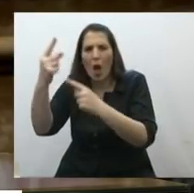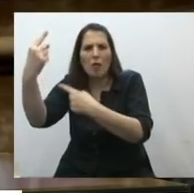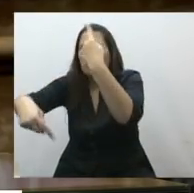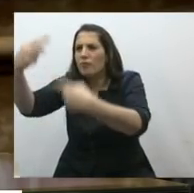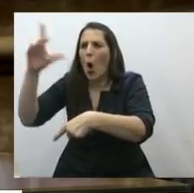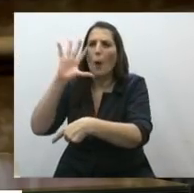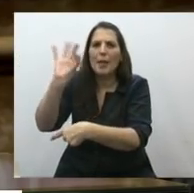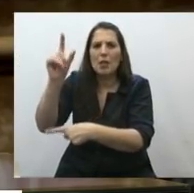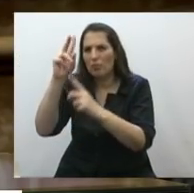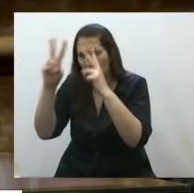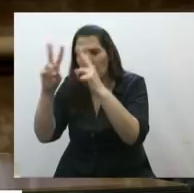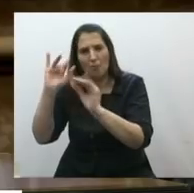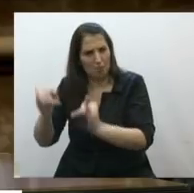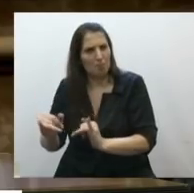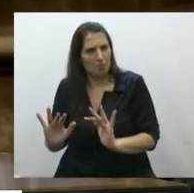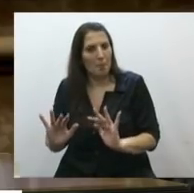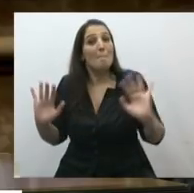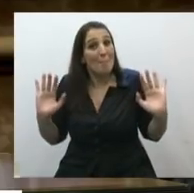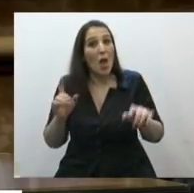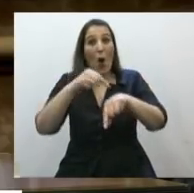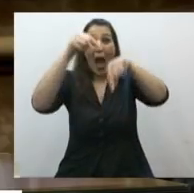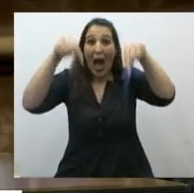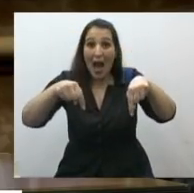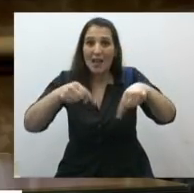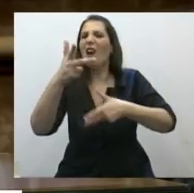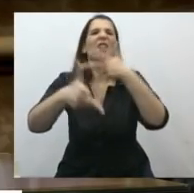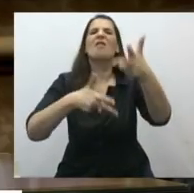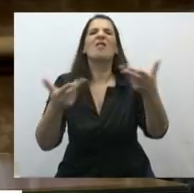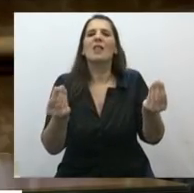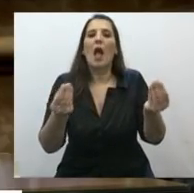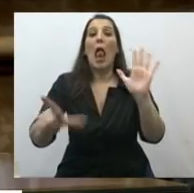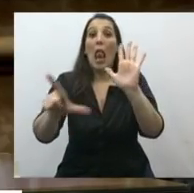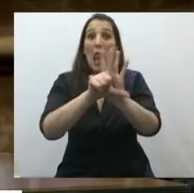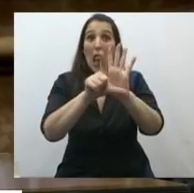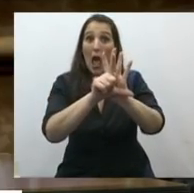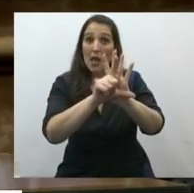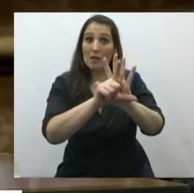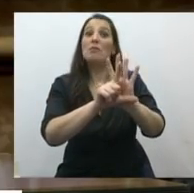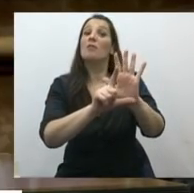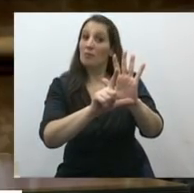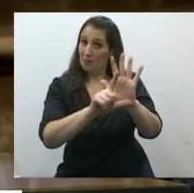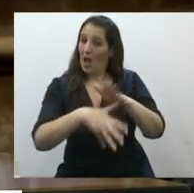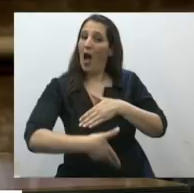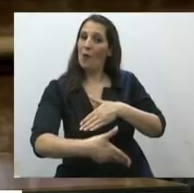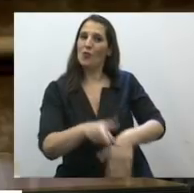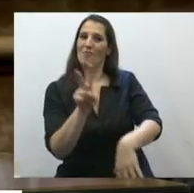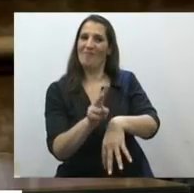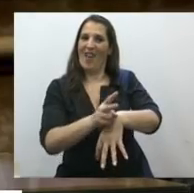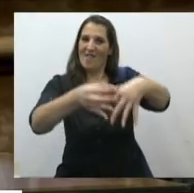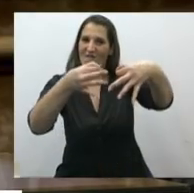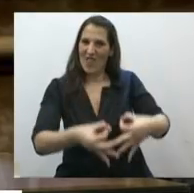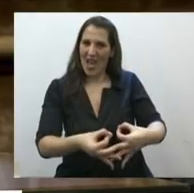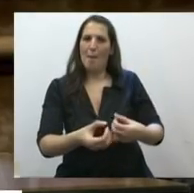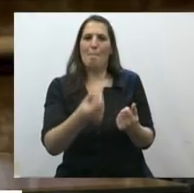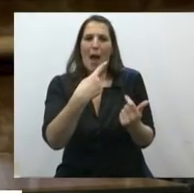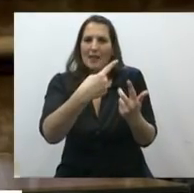pero acá estamos hablando que con ley los abortos serán cuidados con pastillas en servicios